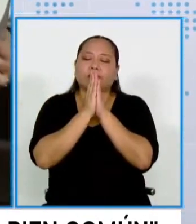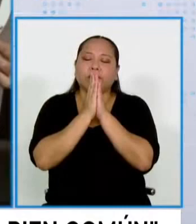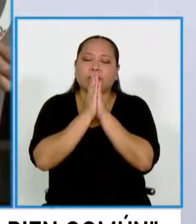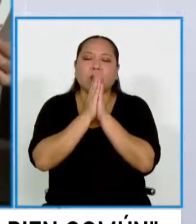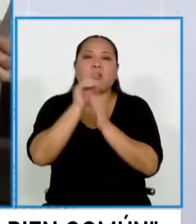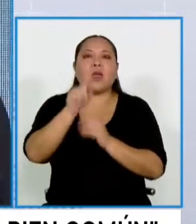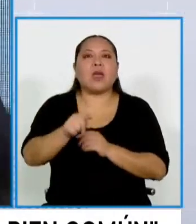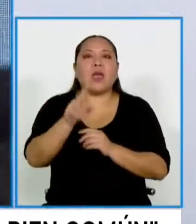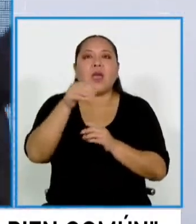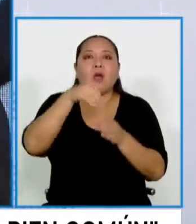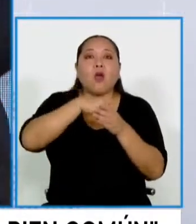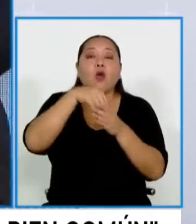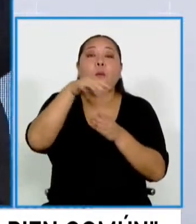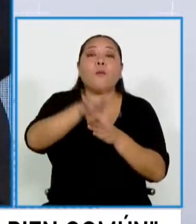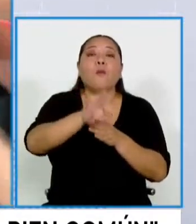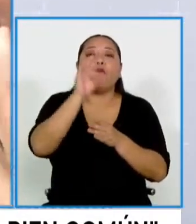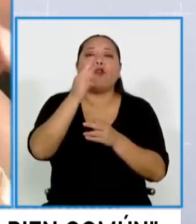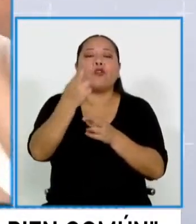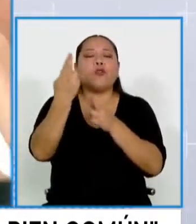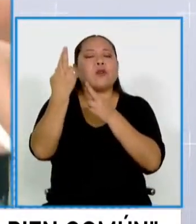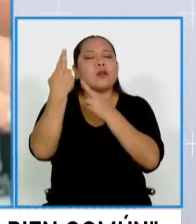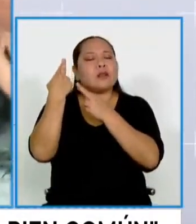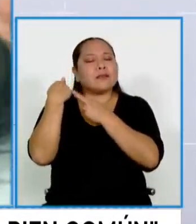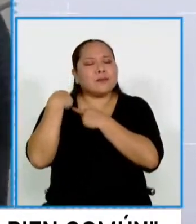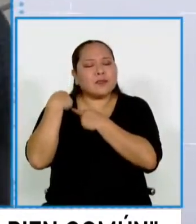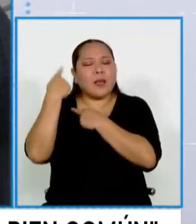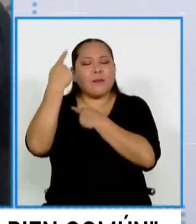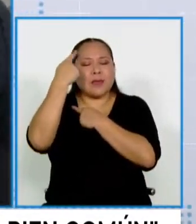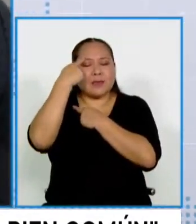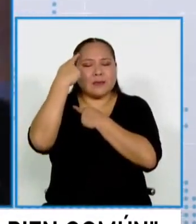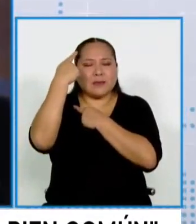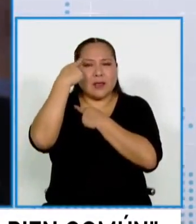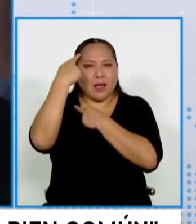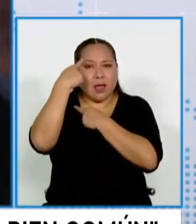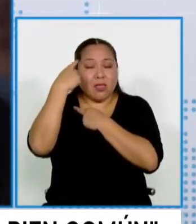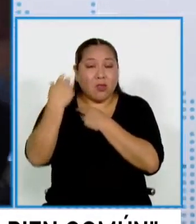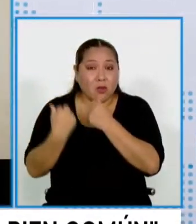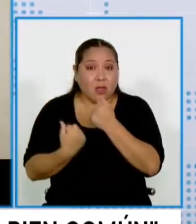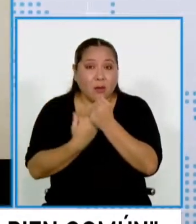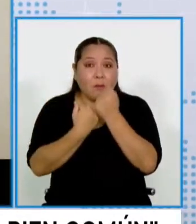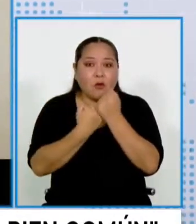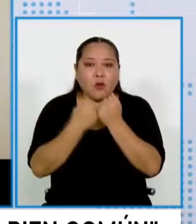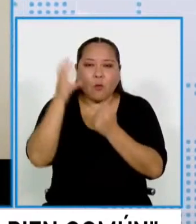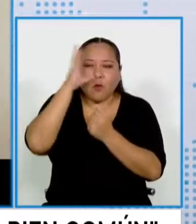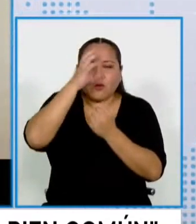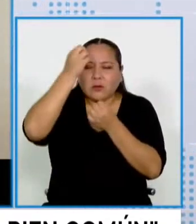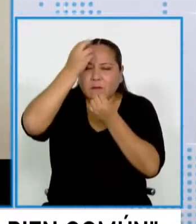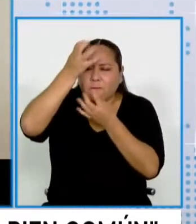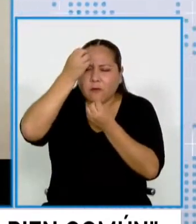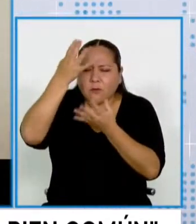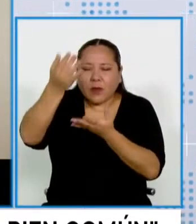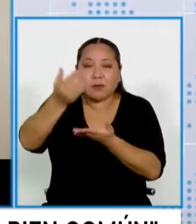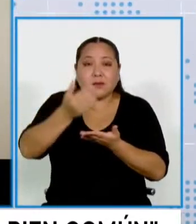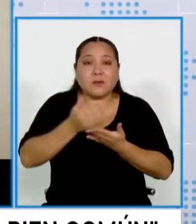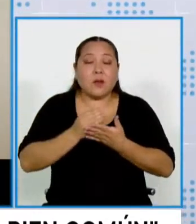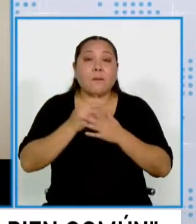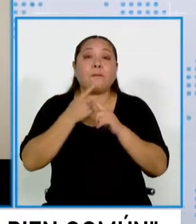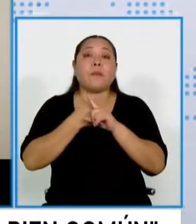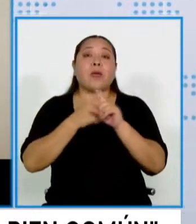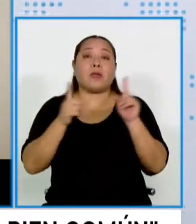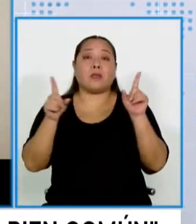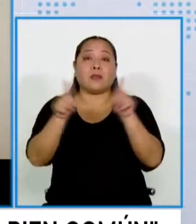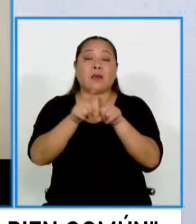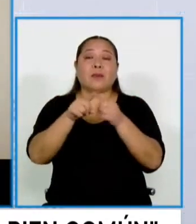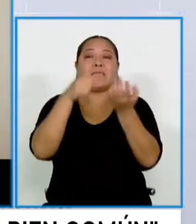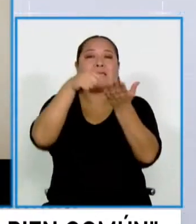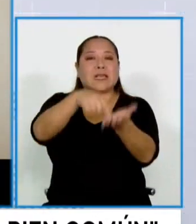responsable, no solidario, informado, pero también se